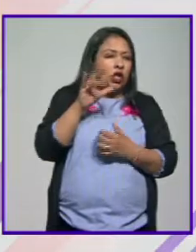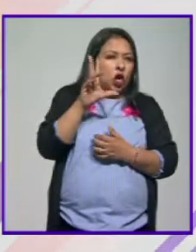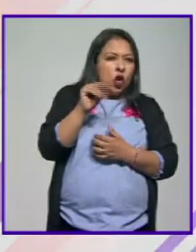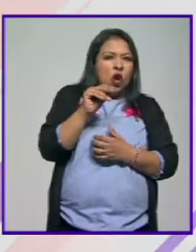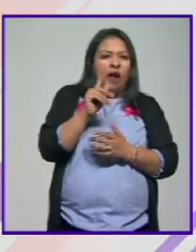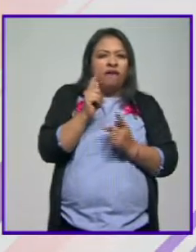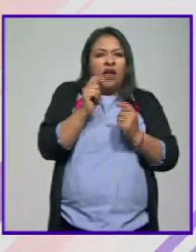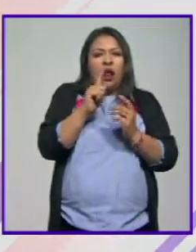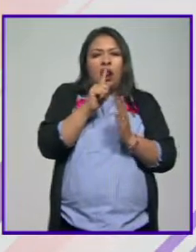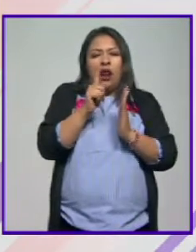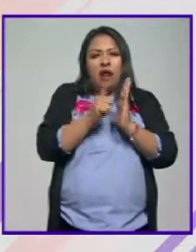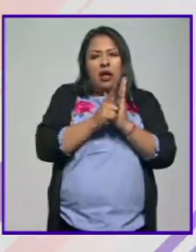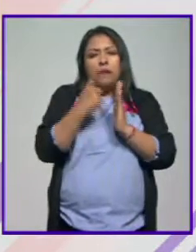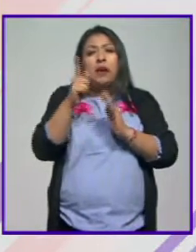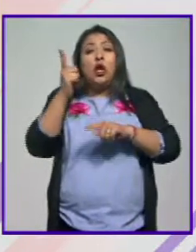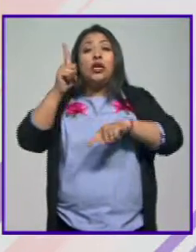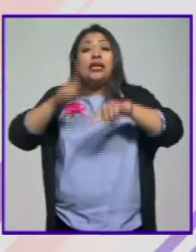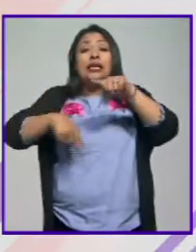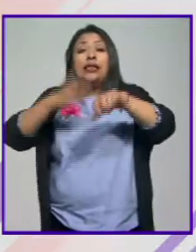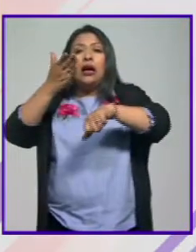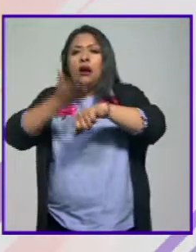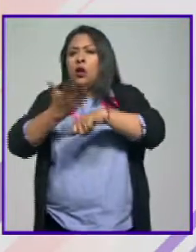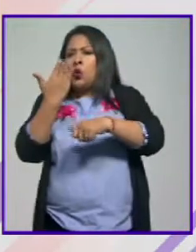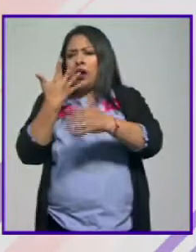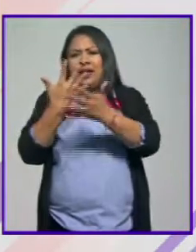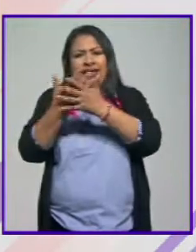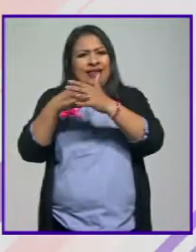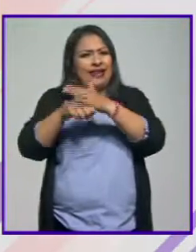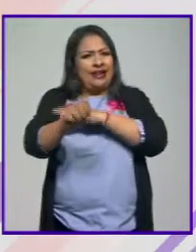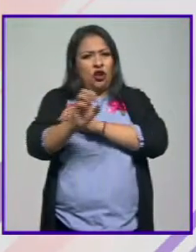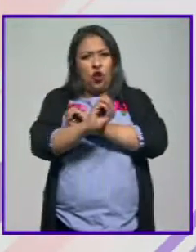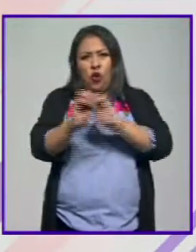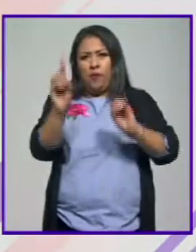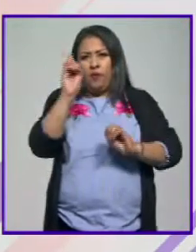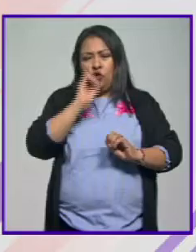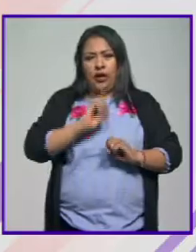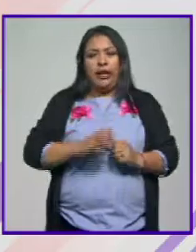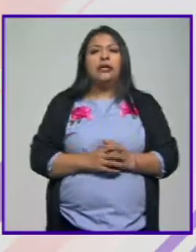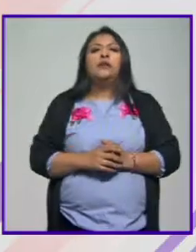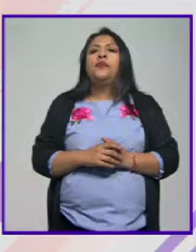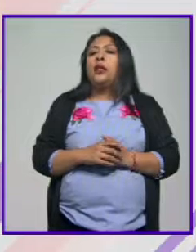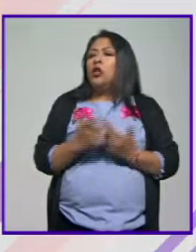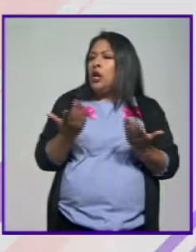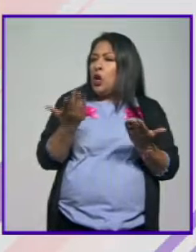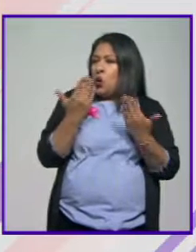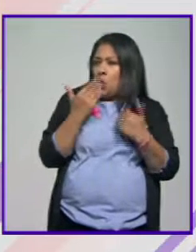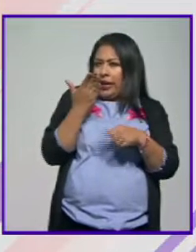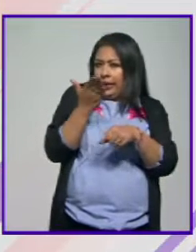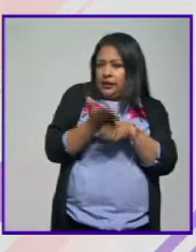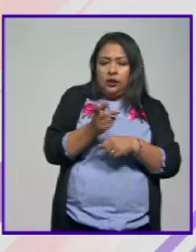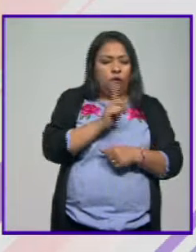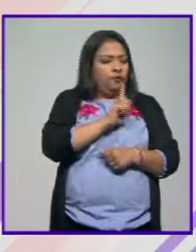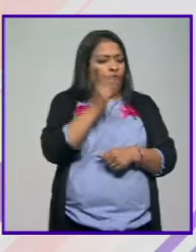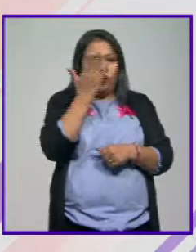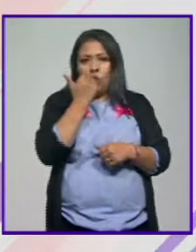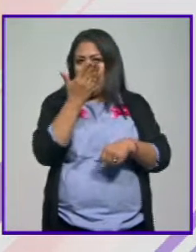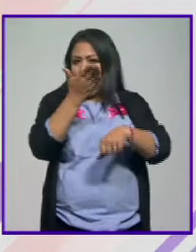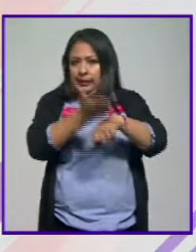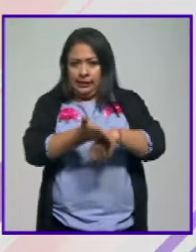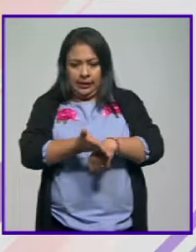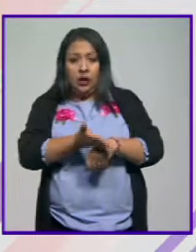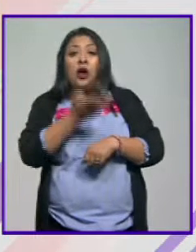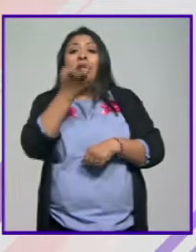despenaliza en el aspecto que no se aplica la pena. sea, no hay cárcel para las mujeres. No hay un castigo. No hay un castigo en este aspecto.